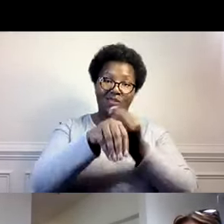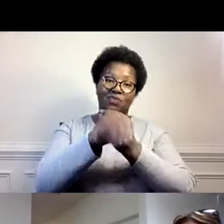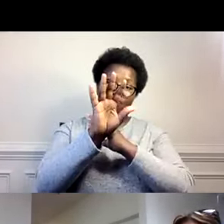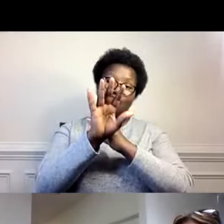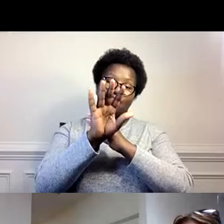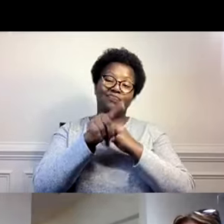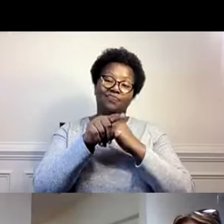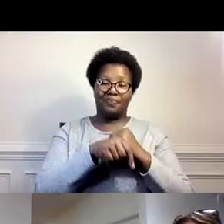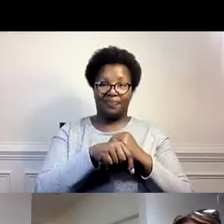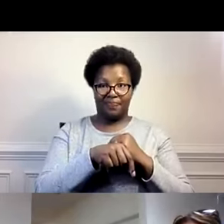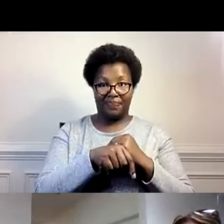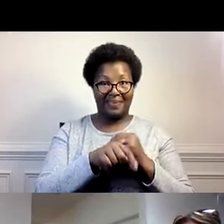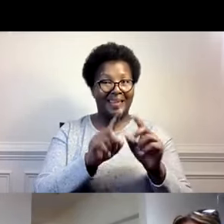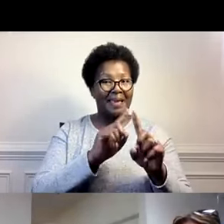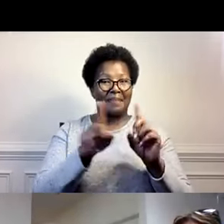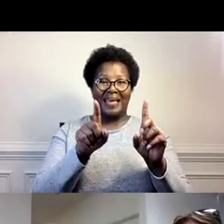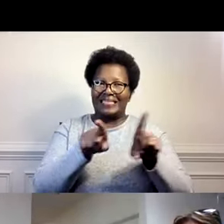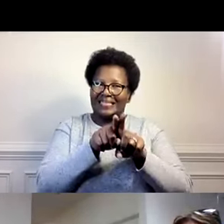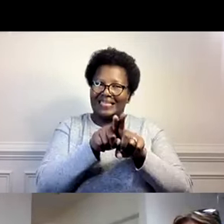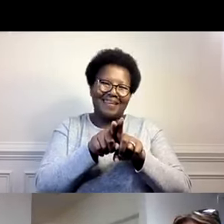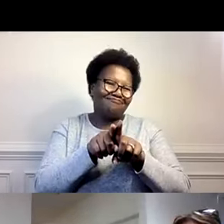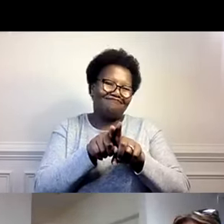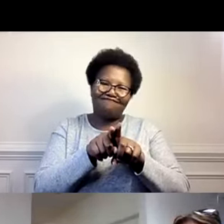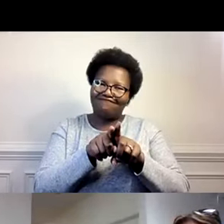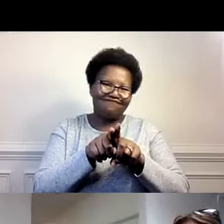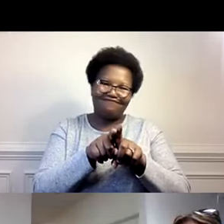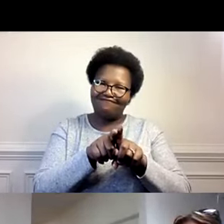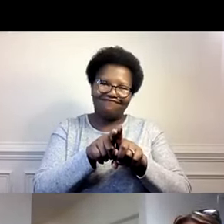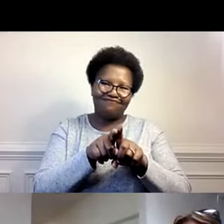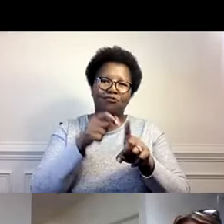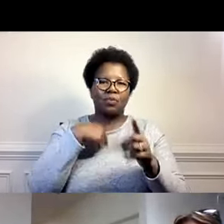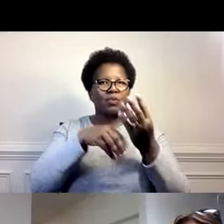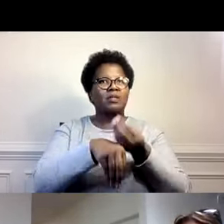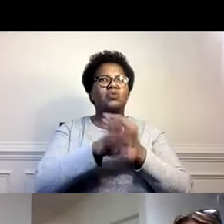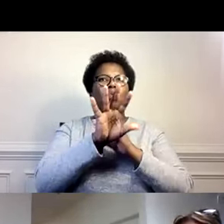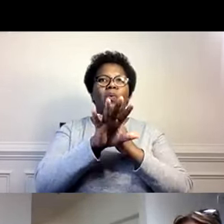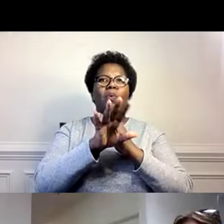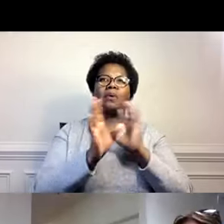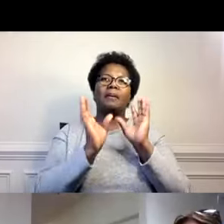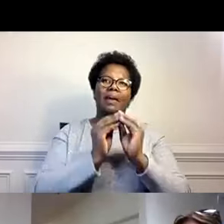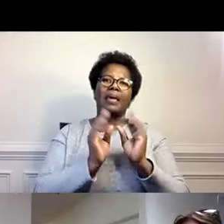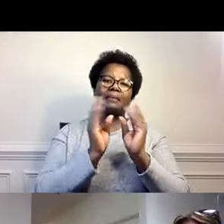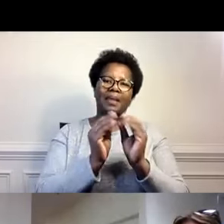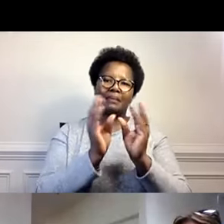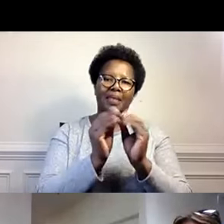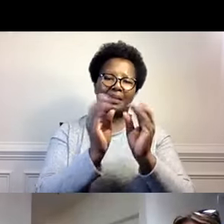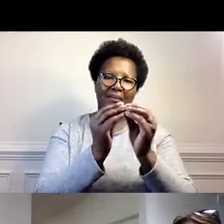Algo esencial para nosotros. Así que tratamos de continuar o renaudar